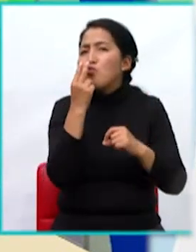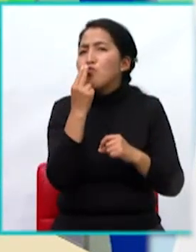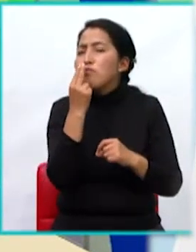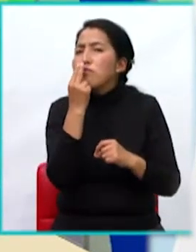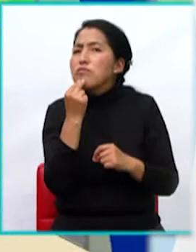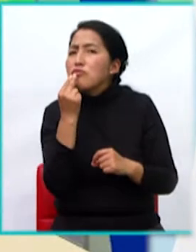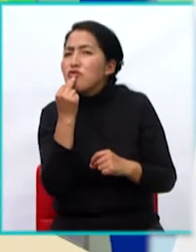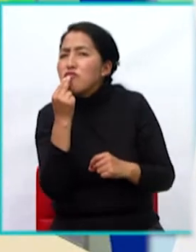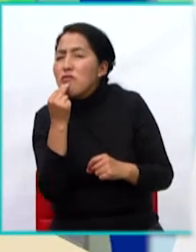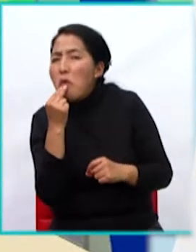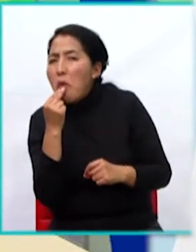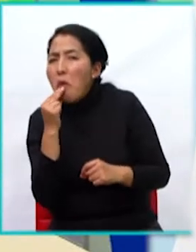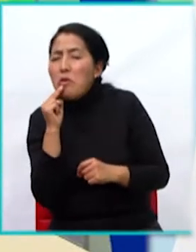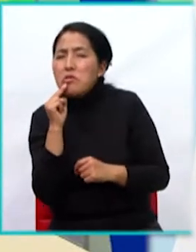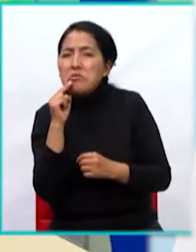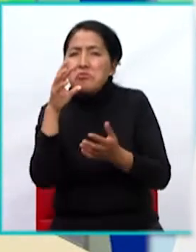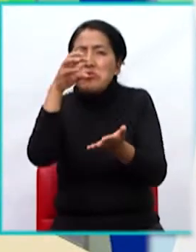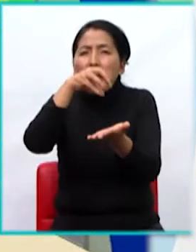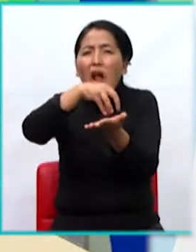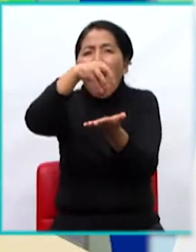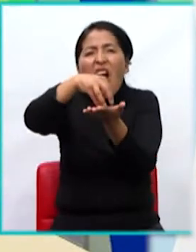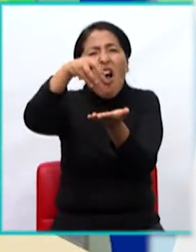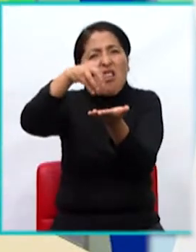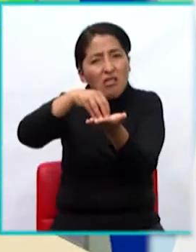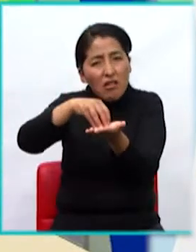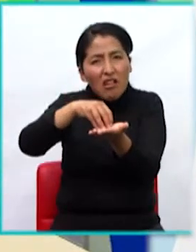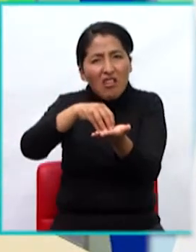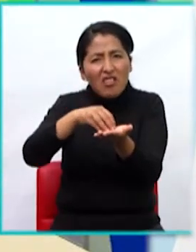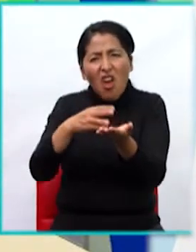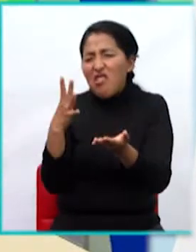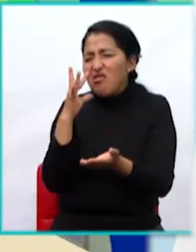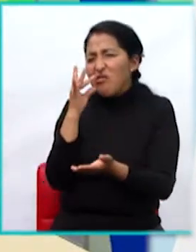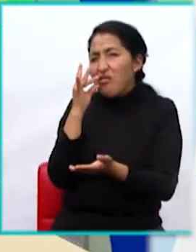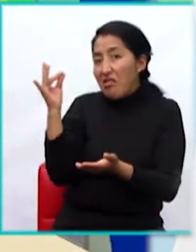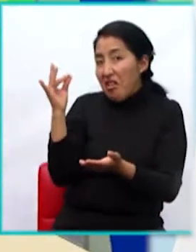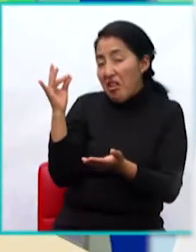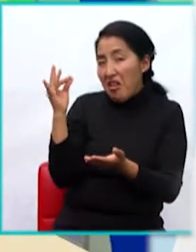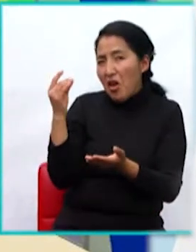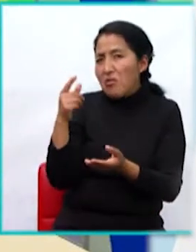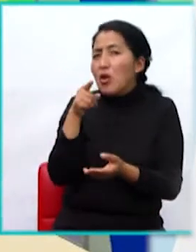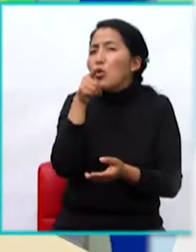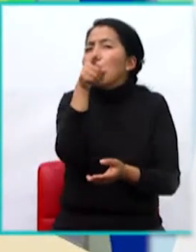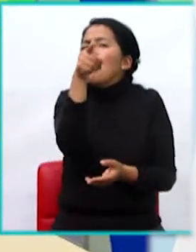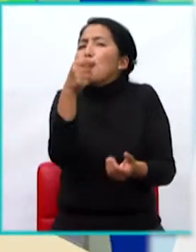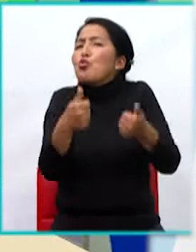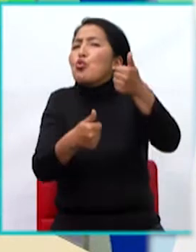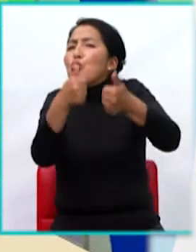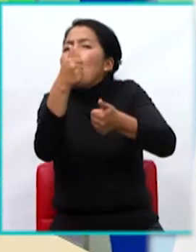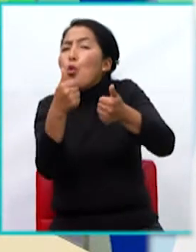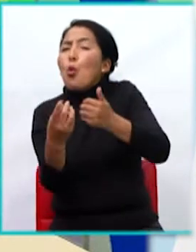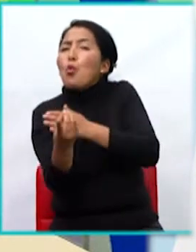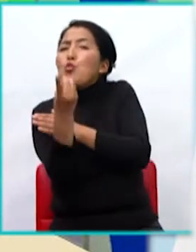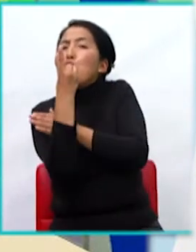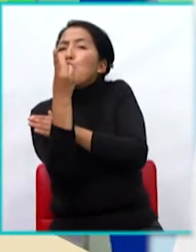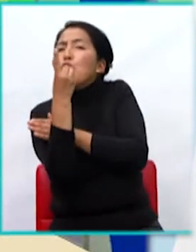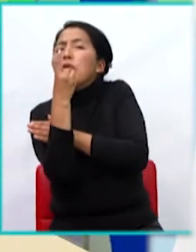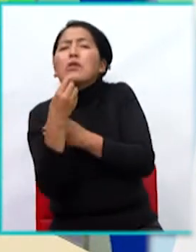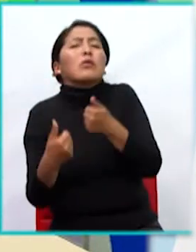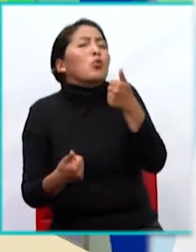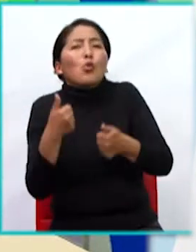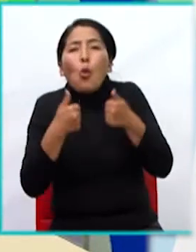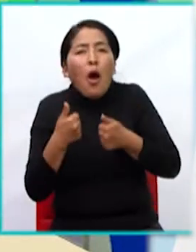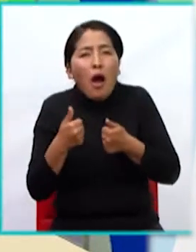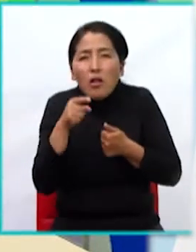esas donas. Qué ricas, ¿verdad? Yo creo que a todos les gusta. ¿Qué escogerían? Yo creo